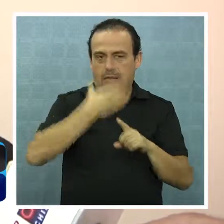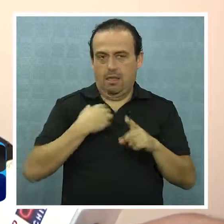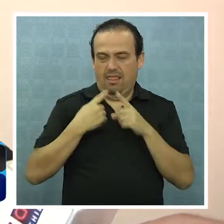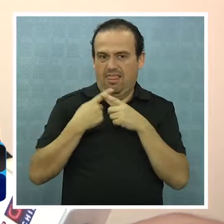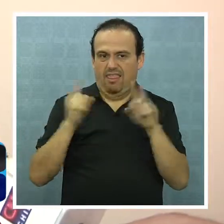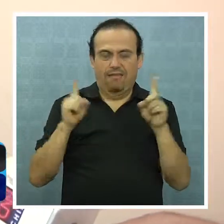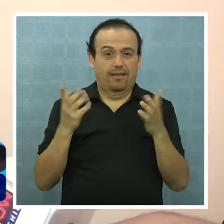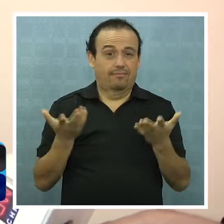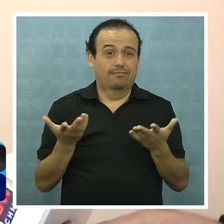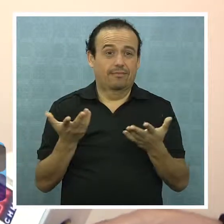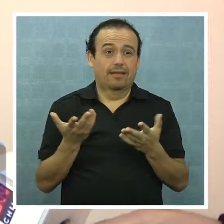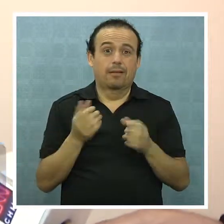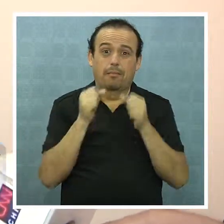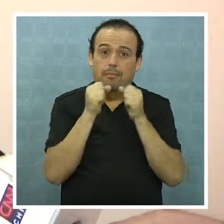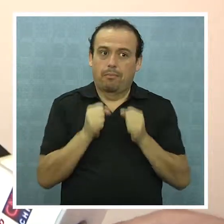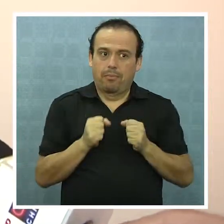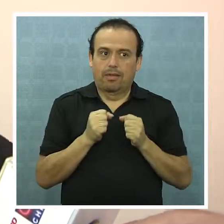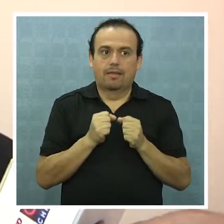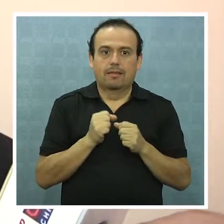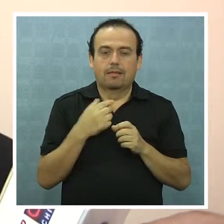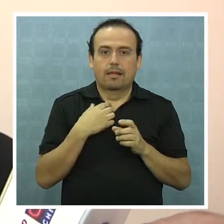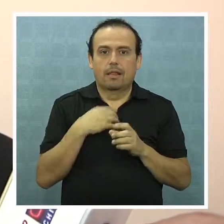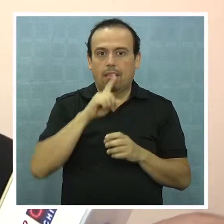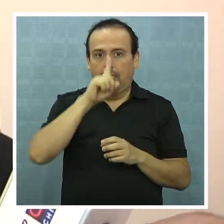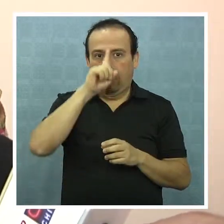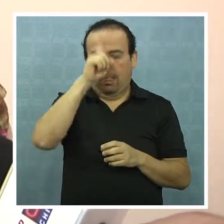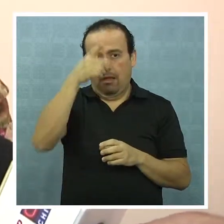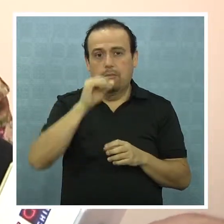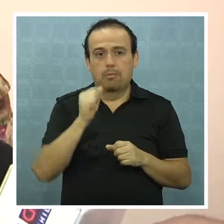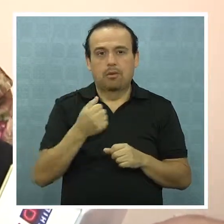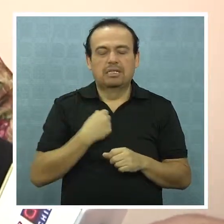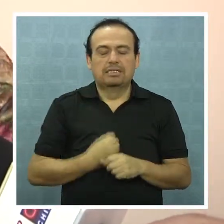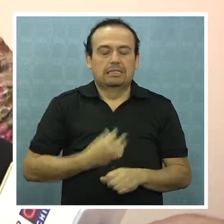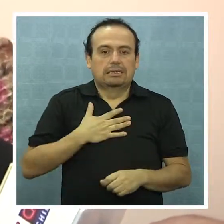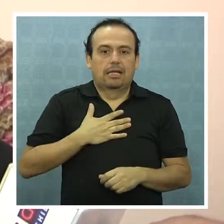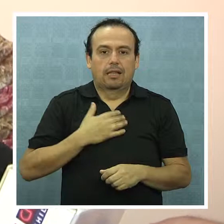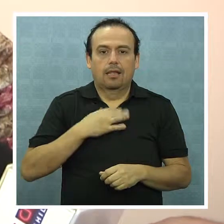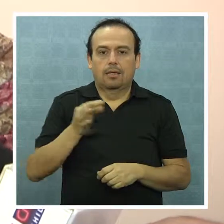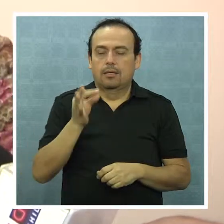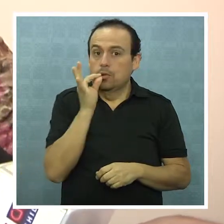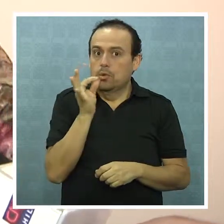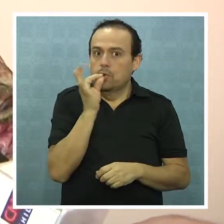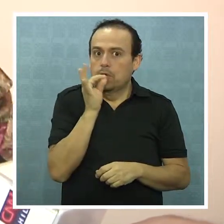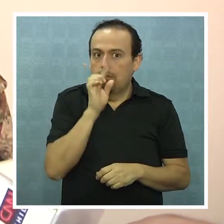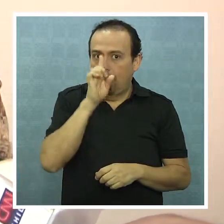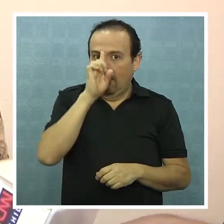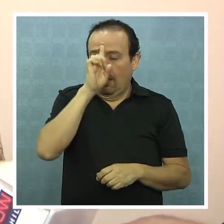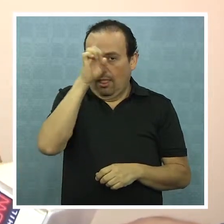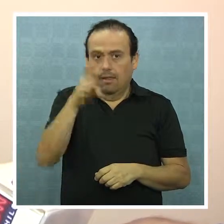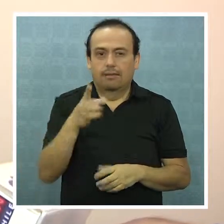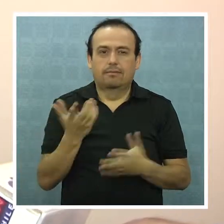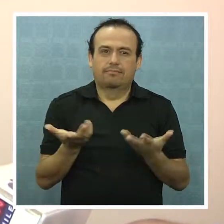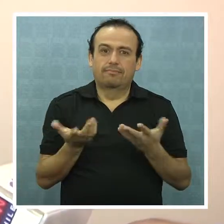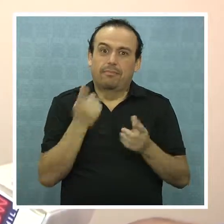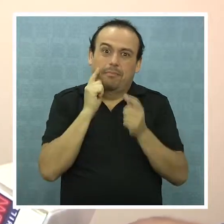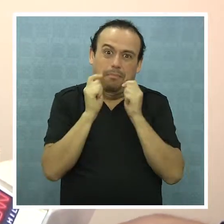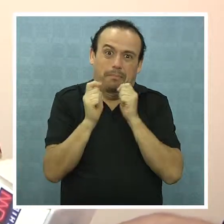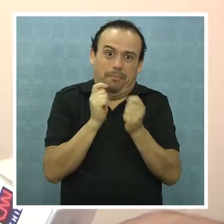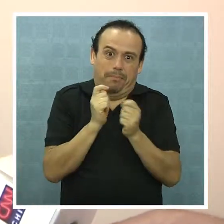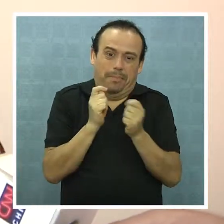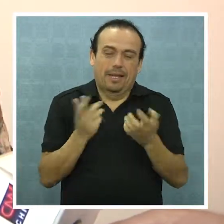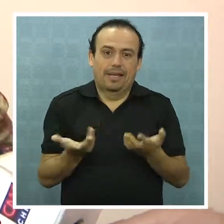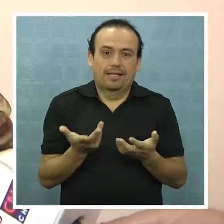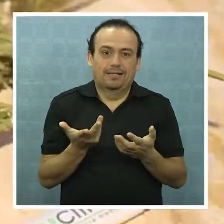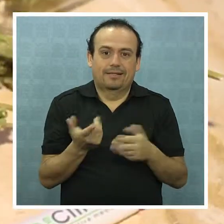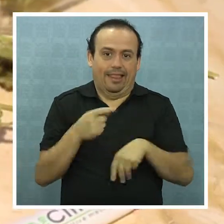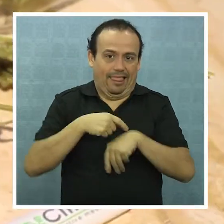momento de indicado, qué sé yo. Y eso puede generar quizás hasta una dependencia porque se siente tan bien de consumir esto y que le provoca un estado tan de bienestar que puede ser